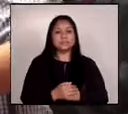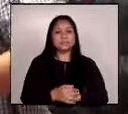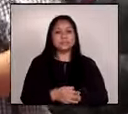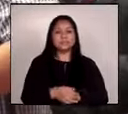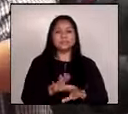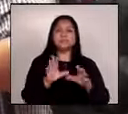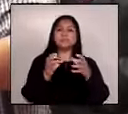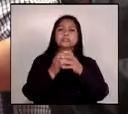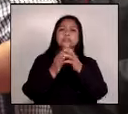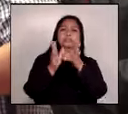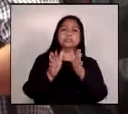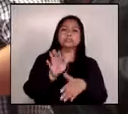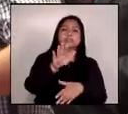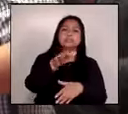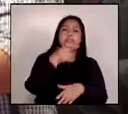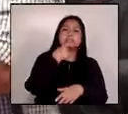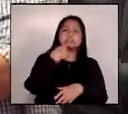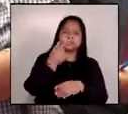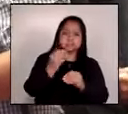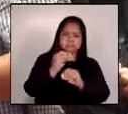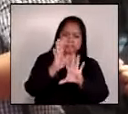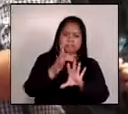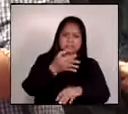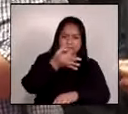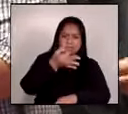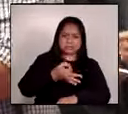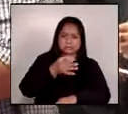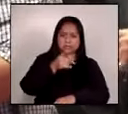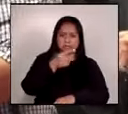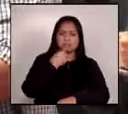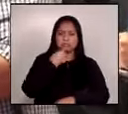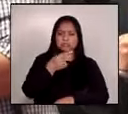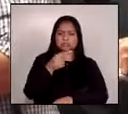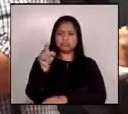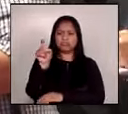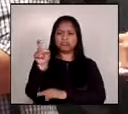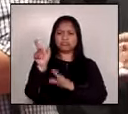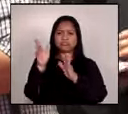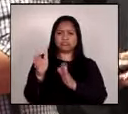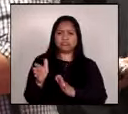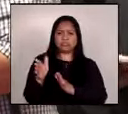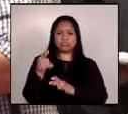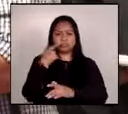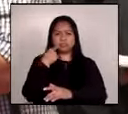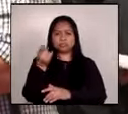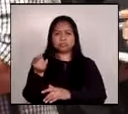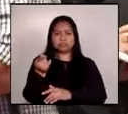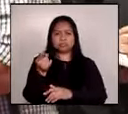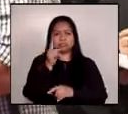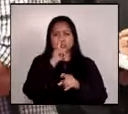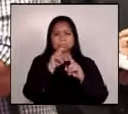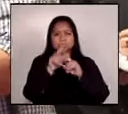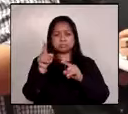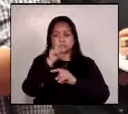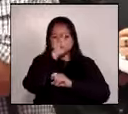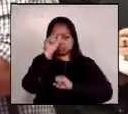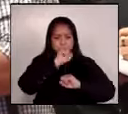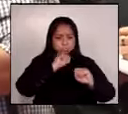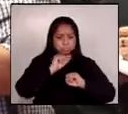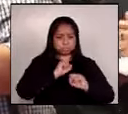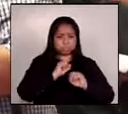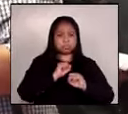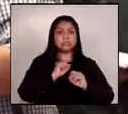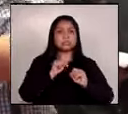comisionado usted ha sido muy claro con su postura en cuanto a la fiscal general y ha dicho que va a trabajar con actores que trabajen en